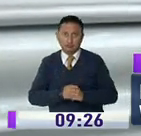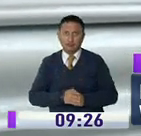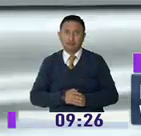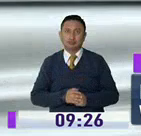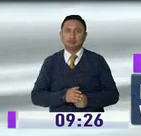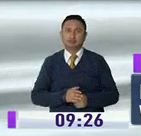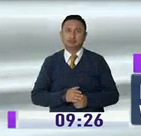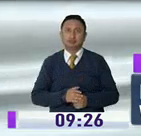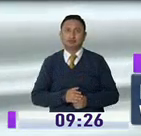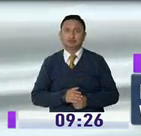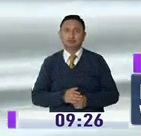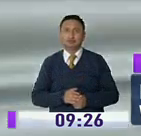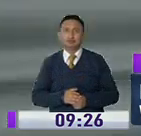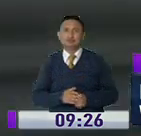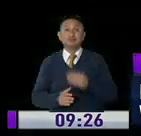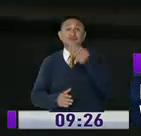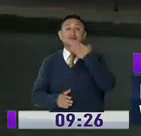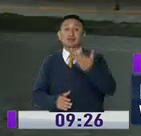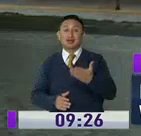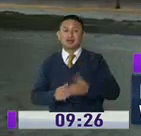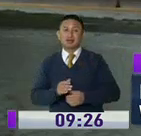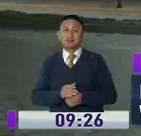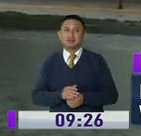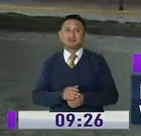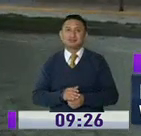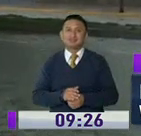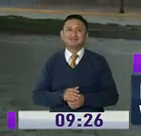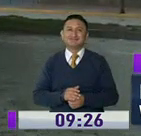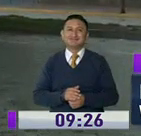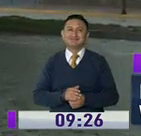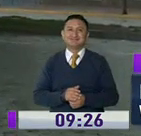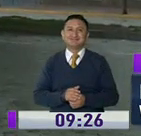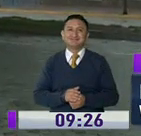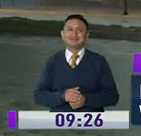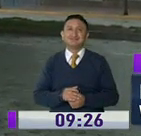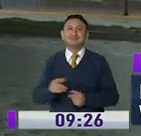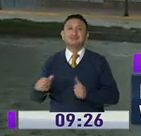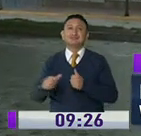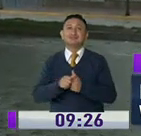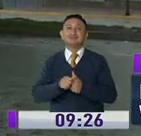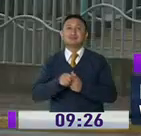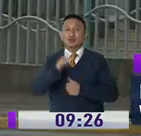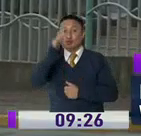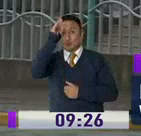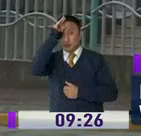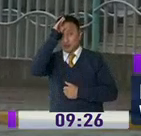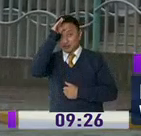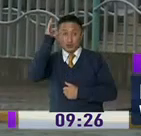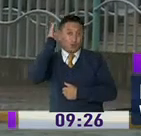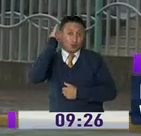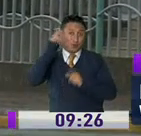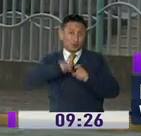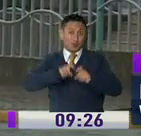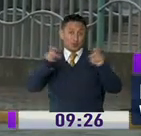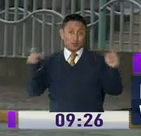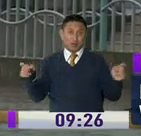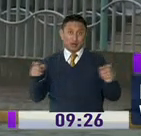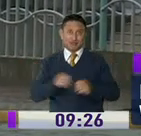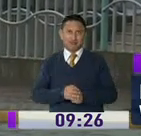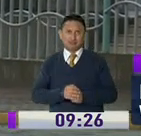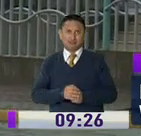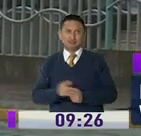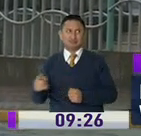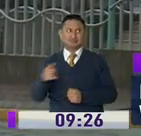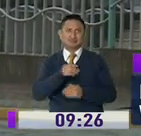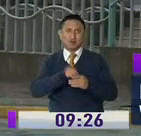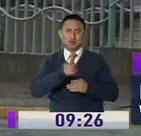llevarle a la casa. Gracias, señora. Ya, no se preocupe. Esto lo registramos en la zona de la Maternidad del Sur. Es de suponer que es muy complicado que fuera de